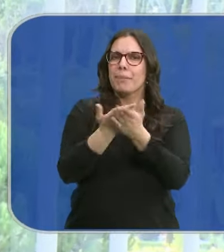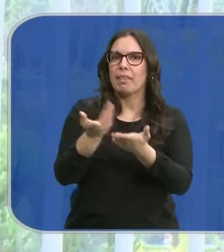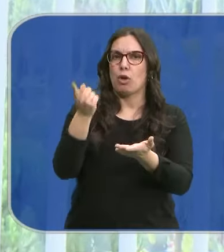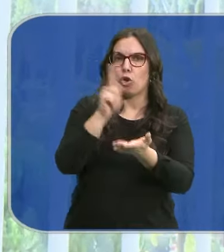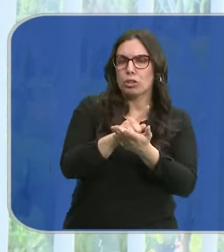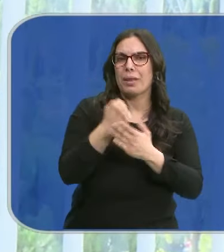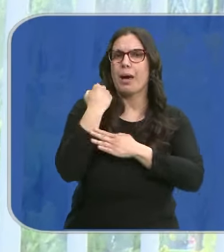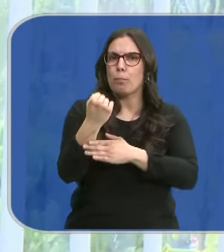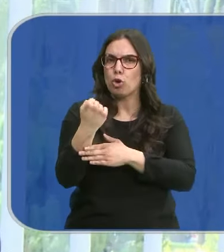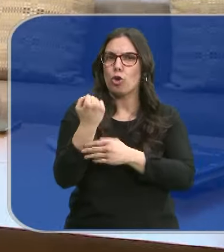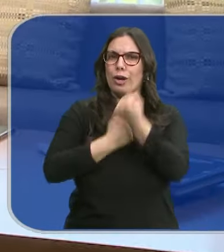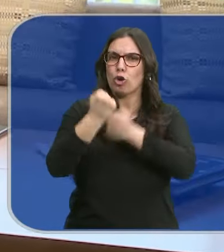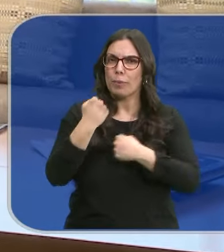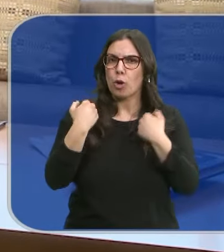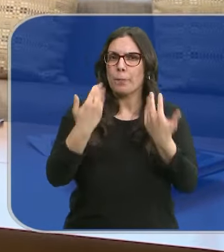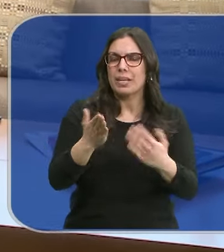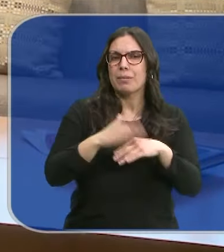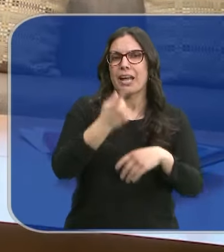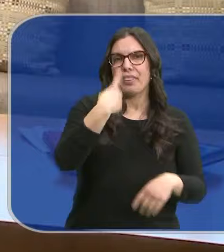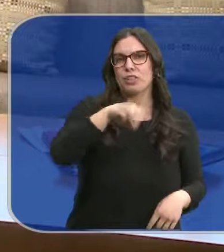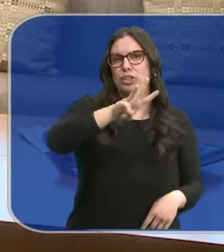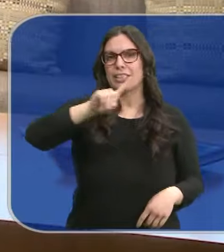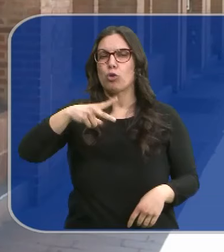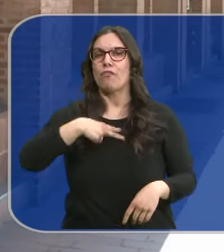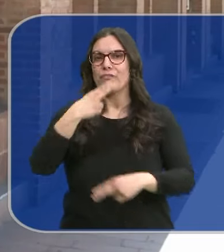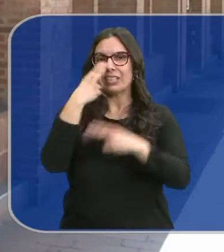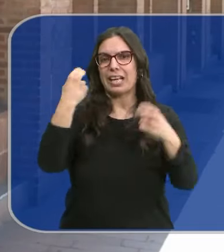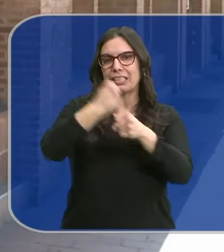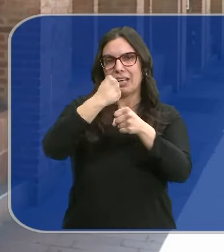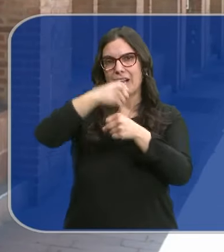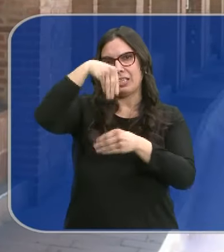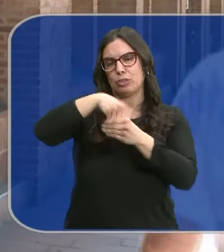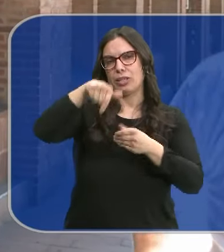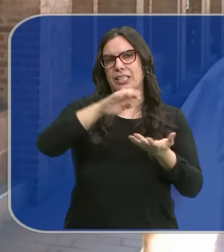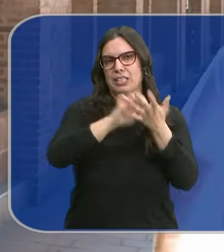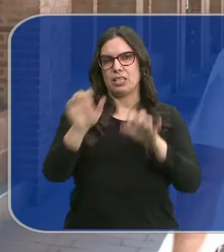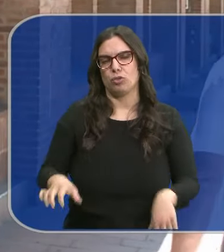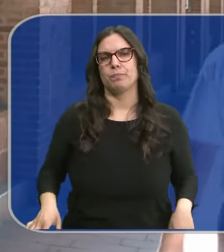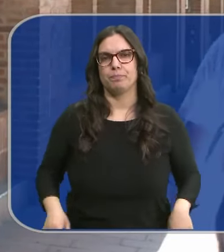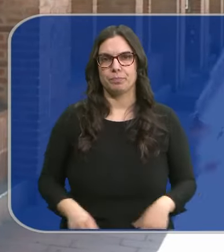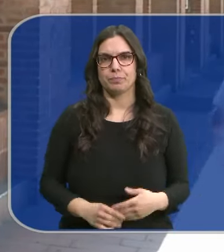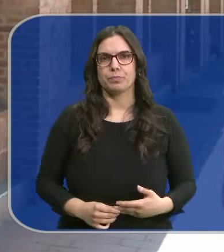a pedir más apoyo económico a los 131 fiscales que trabajan en Castilla y León.